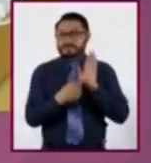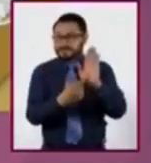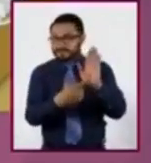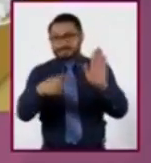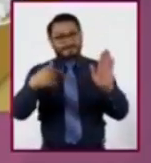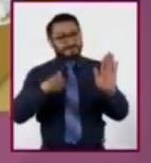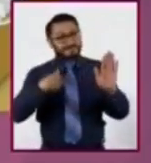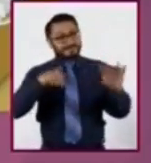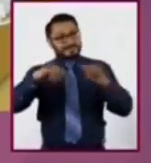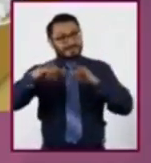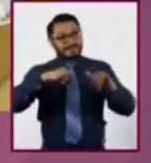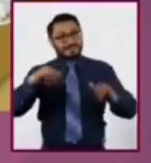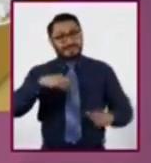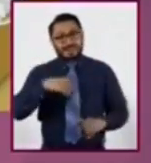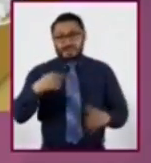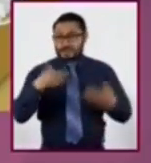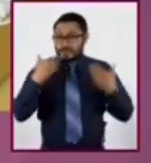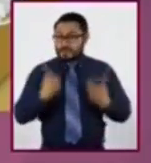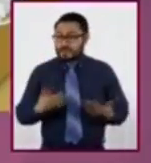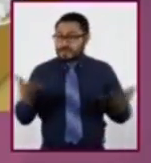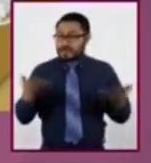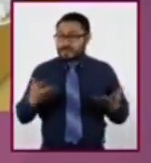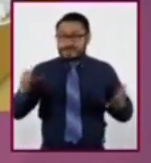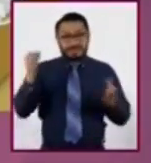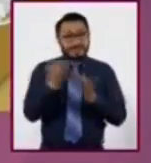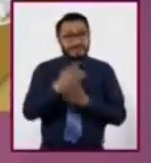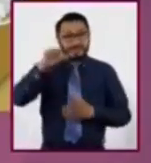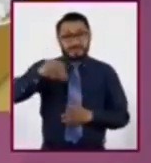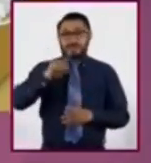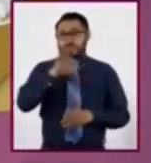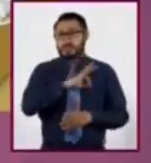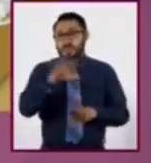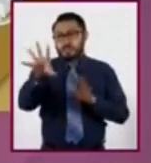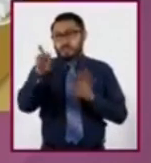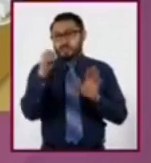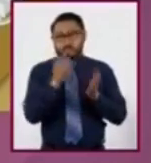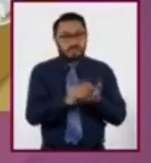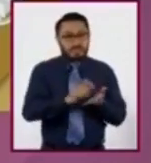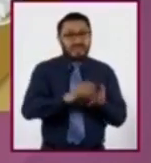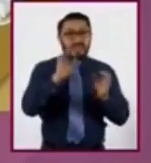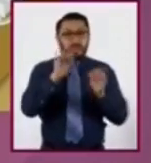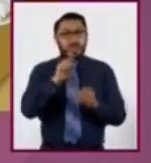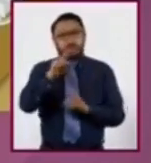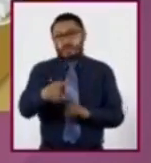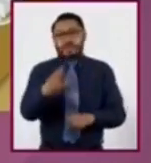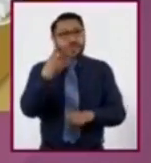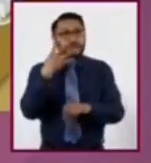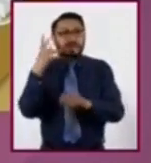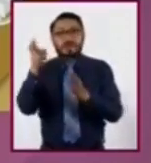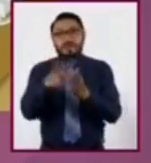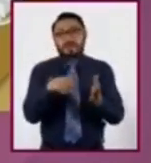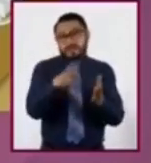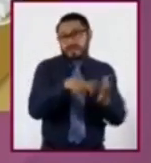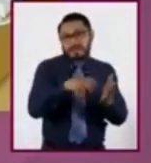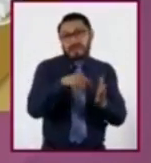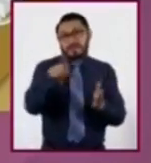que yo construí del tema que vimos en esta sesión. Pueden copiar este o hacer las correcciones que consideren pertinentes.